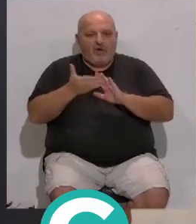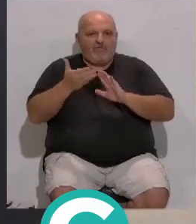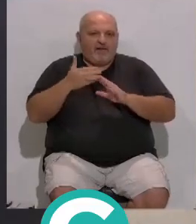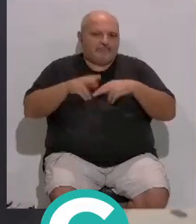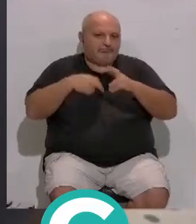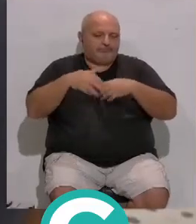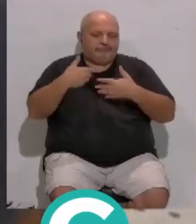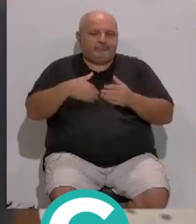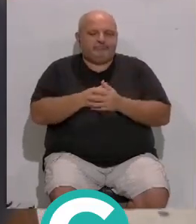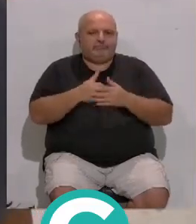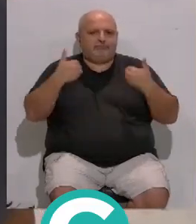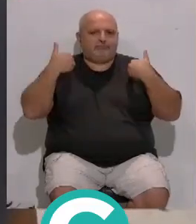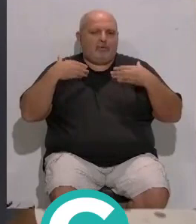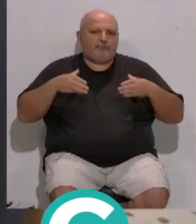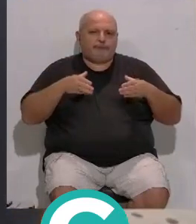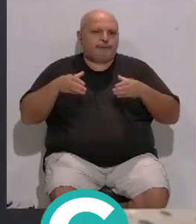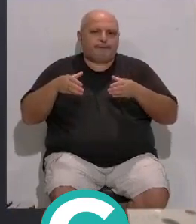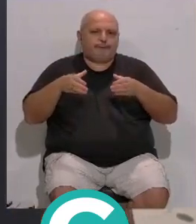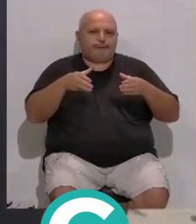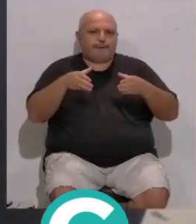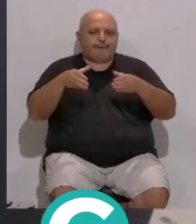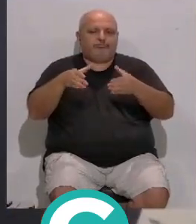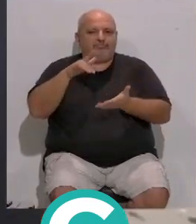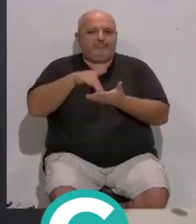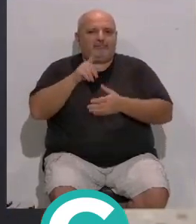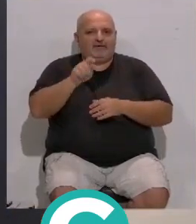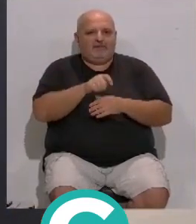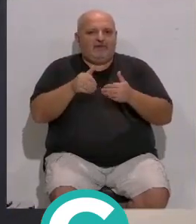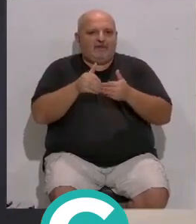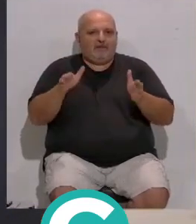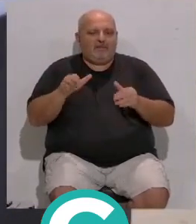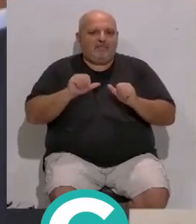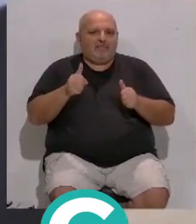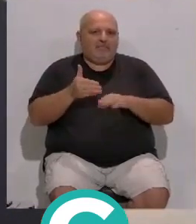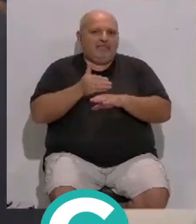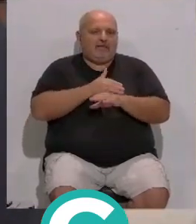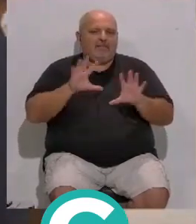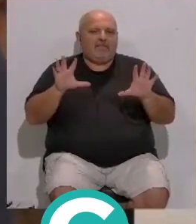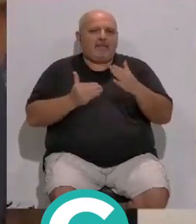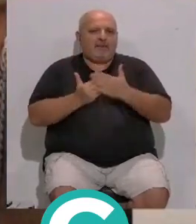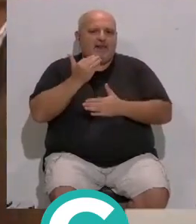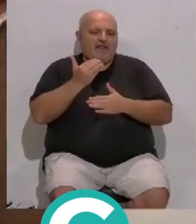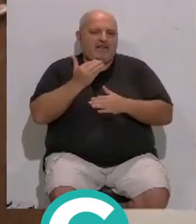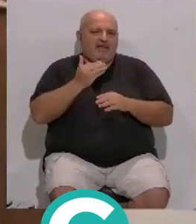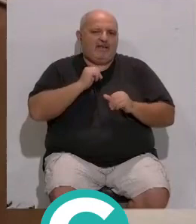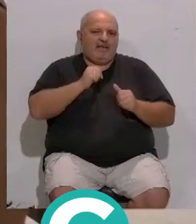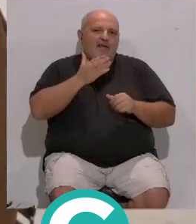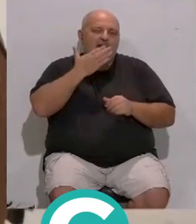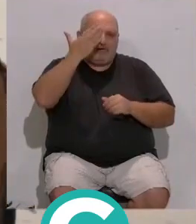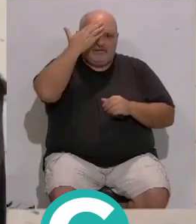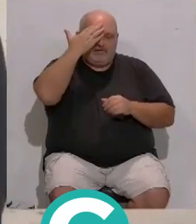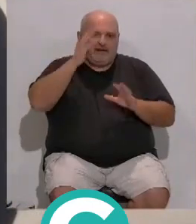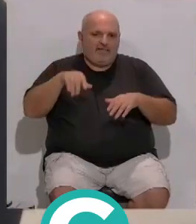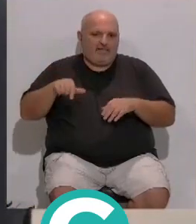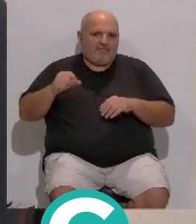Una impresionante comitiva de autoridades... ...ha asistido a este viaje inaugural... ...que partía poco antes de las 10 de la mañana... ...desde la estación ferroviaria de